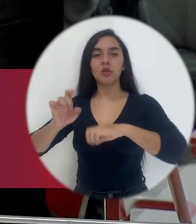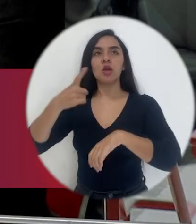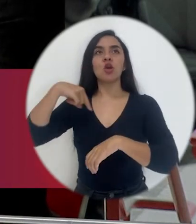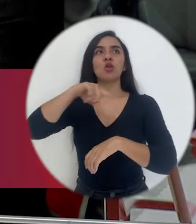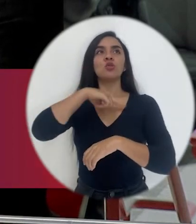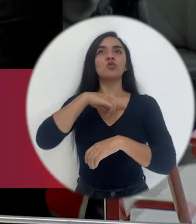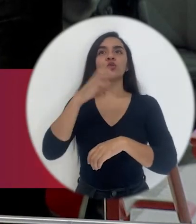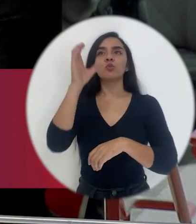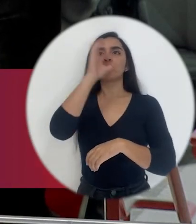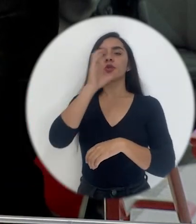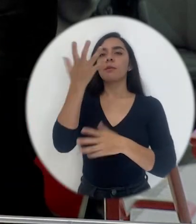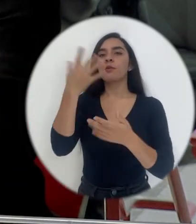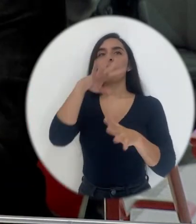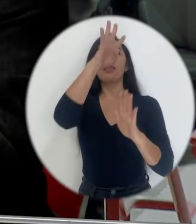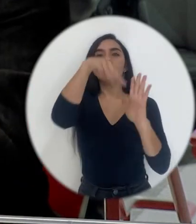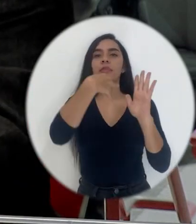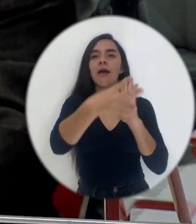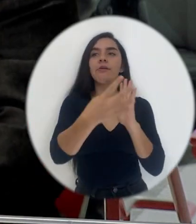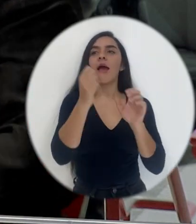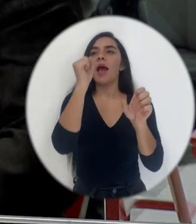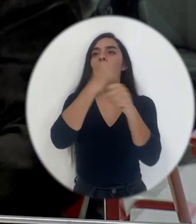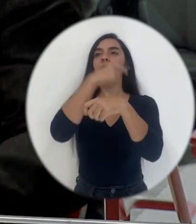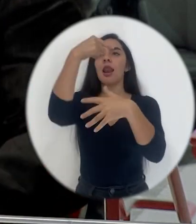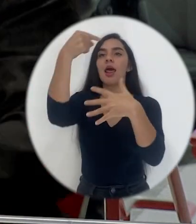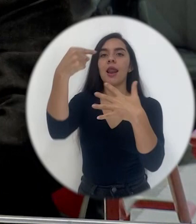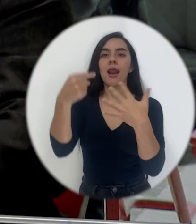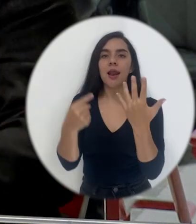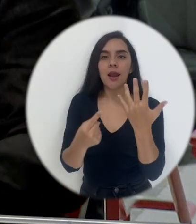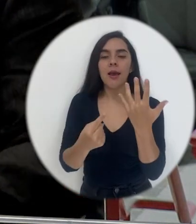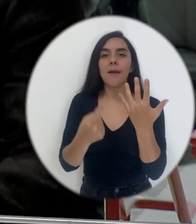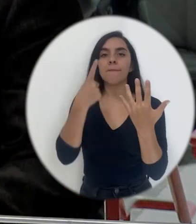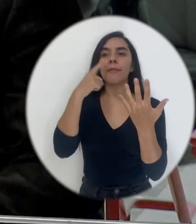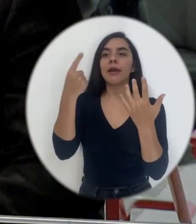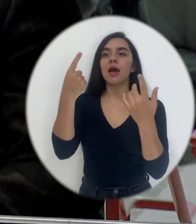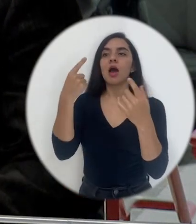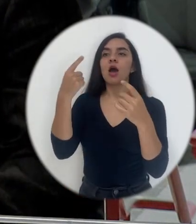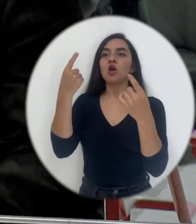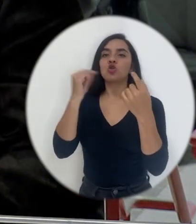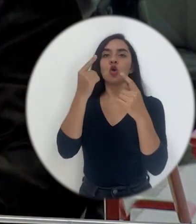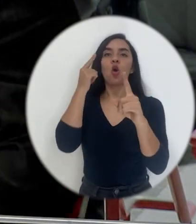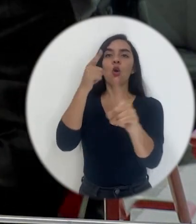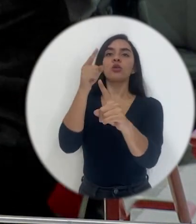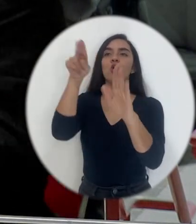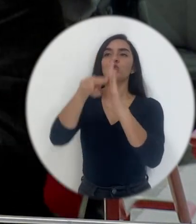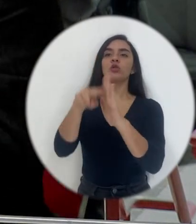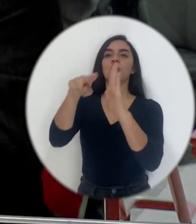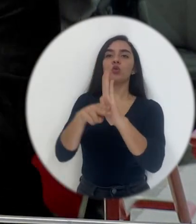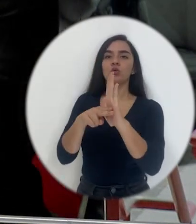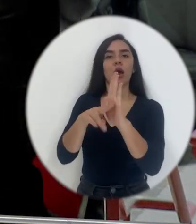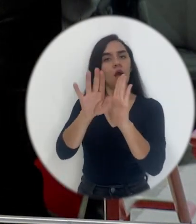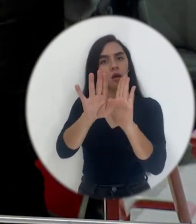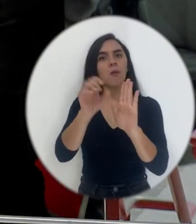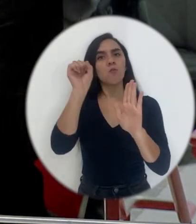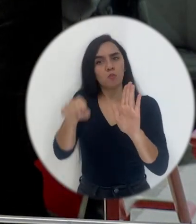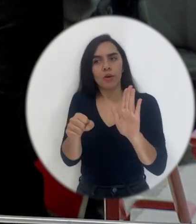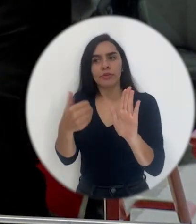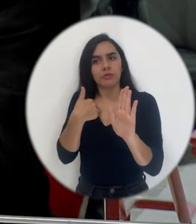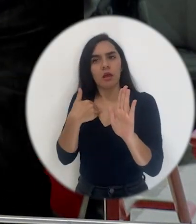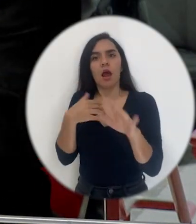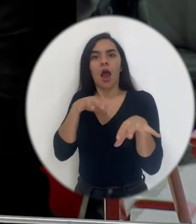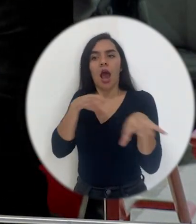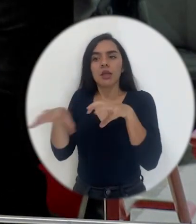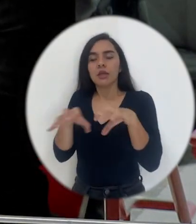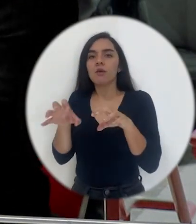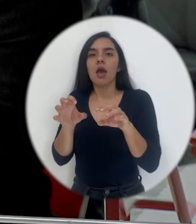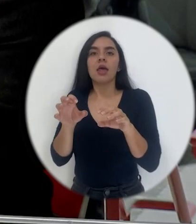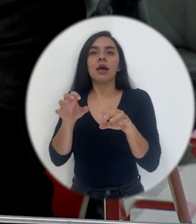mucho tablas esto, hacer esto para tener una nota, y podemos hacer algún tipo de actividad que no